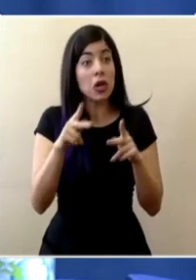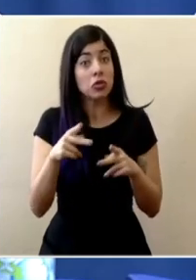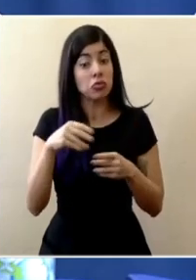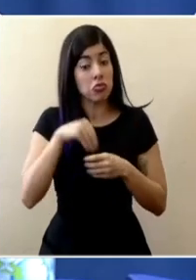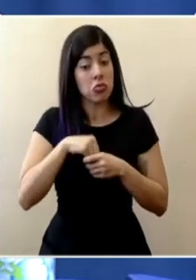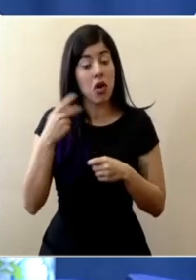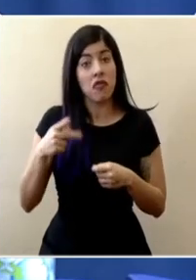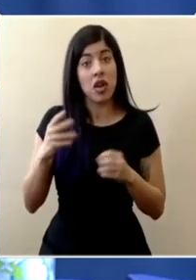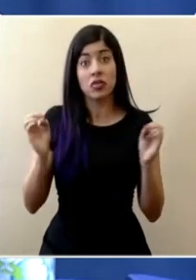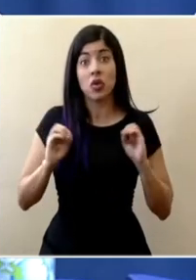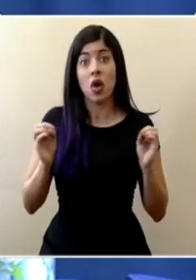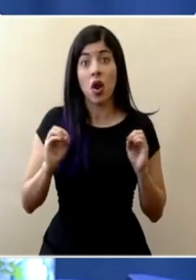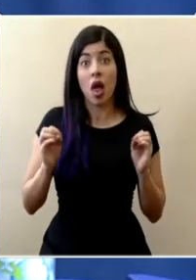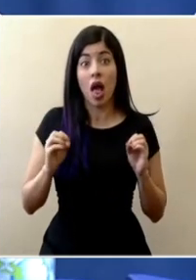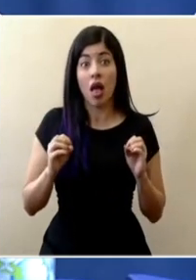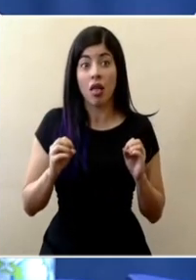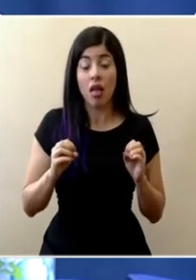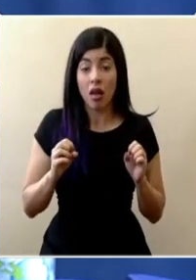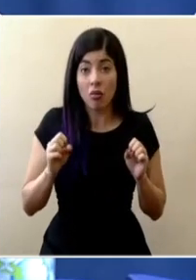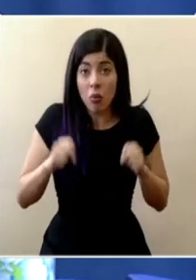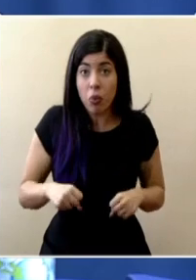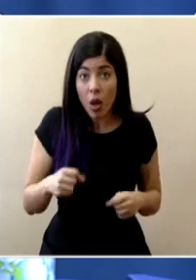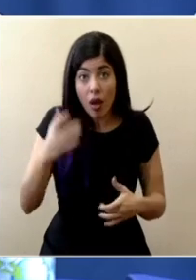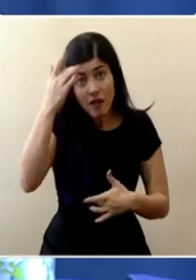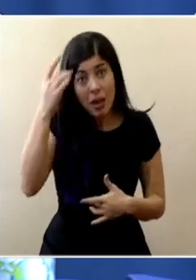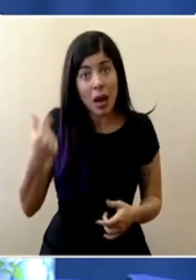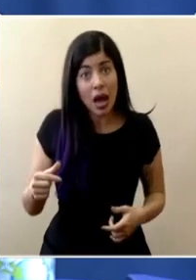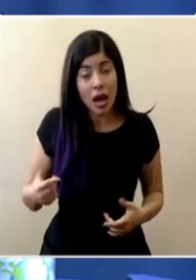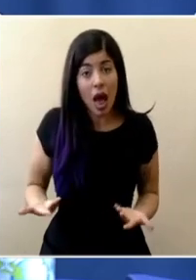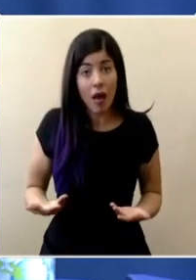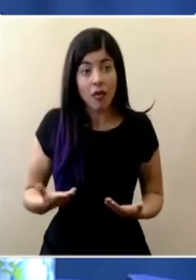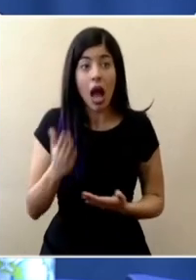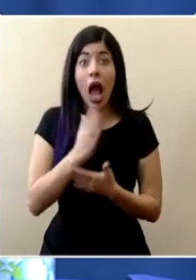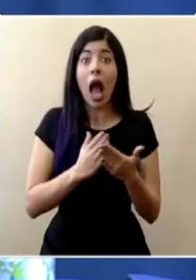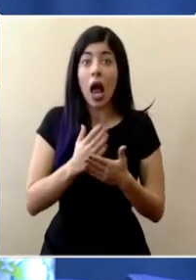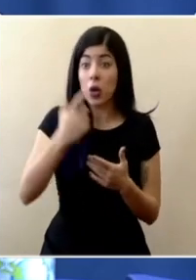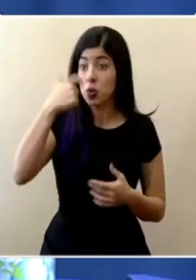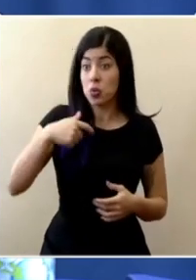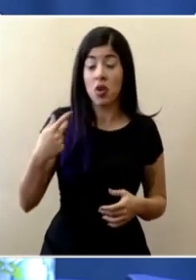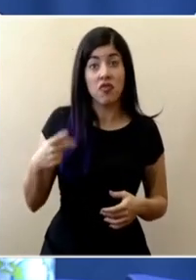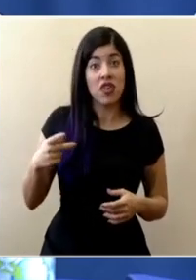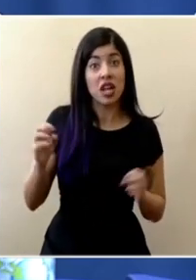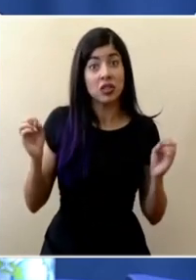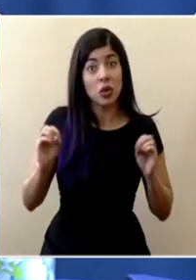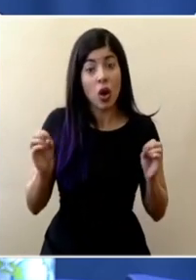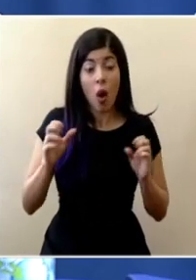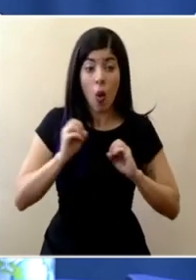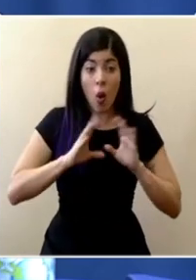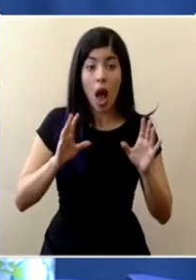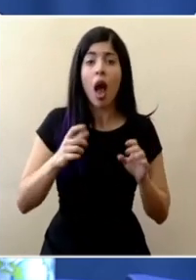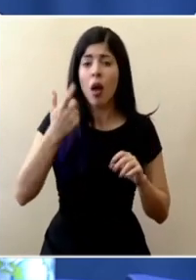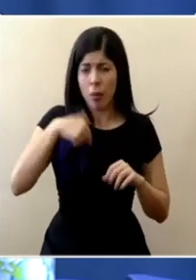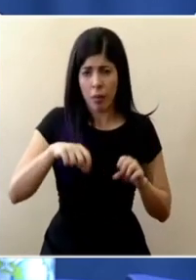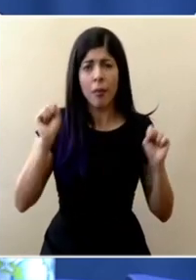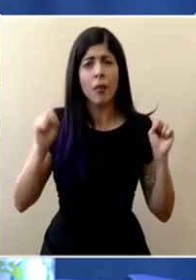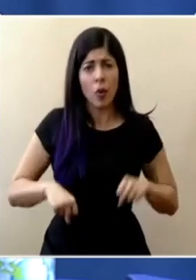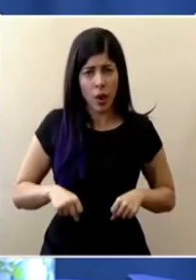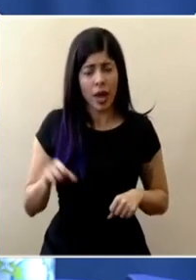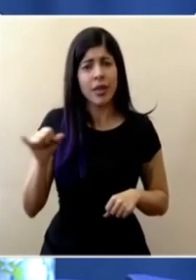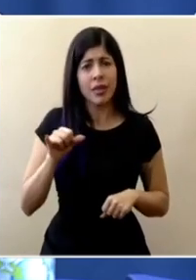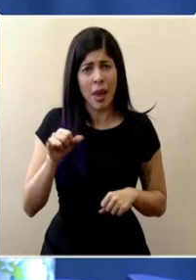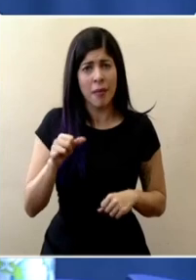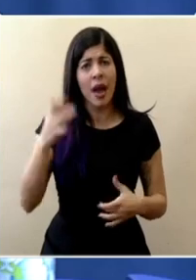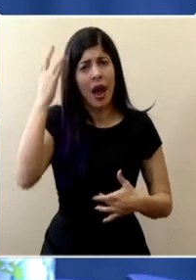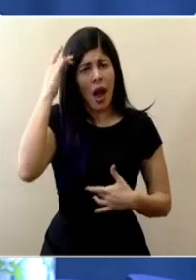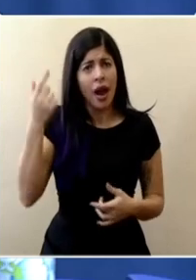algún factor de riesgo son los que van a enfermar gravemente algunos que también no tienen factores de riesgo detectados o claros pueden también tener